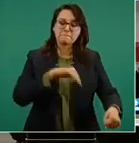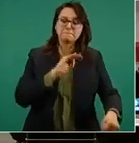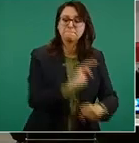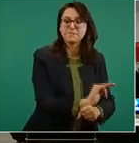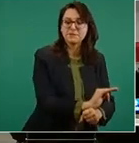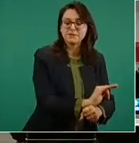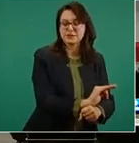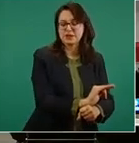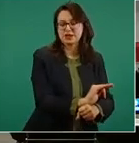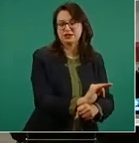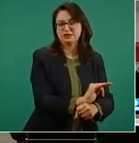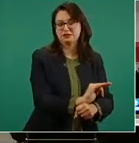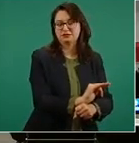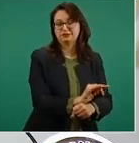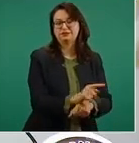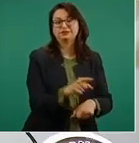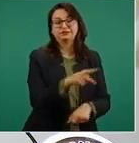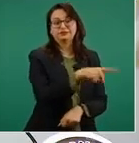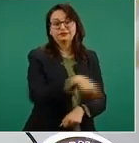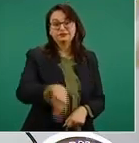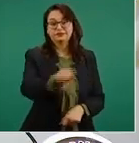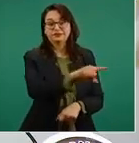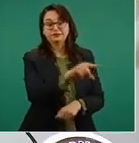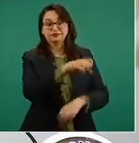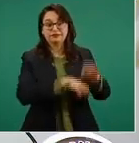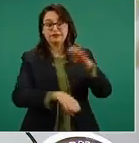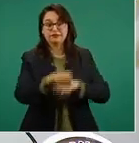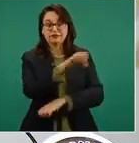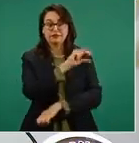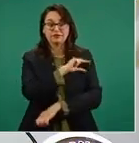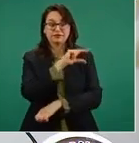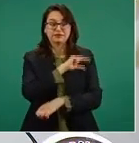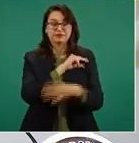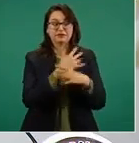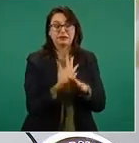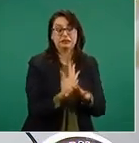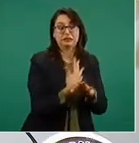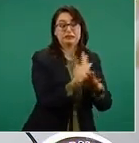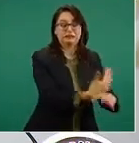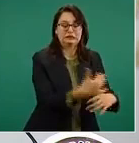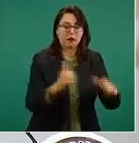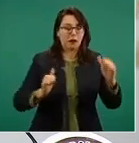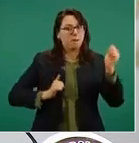agarraron la bandera del medio ambiente